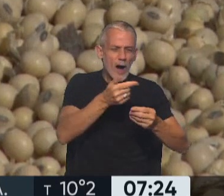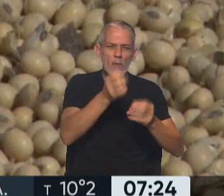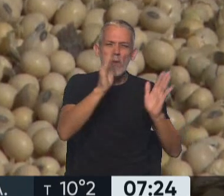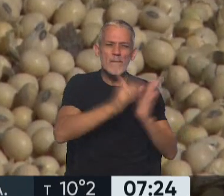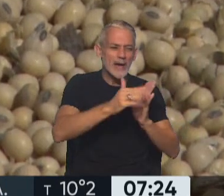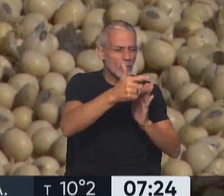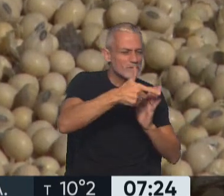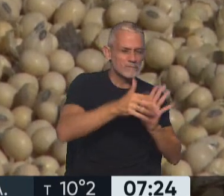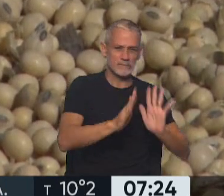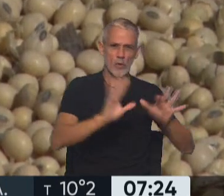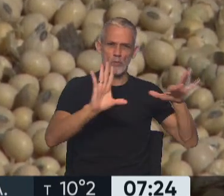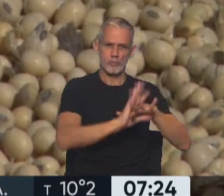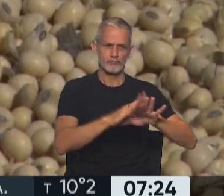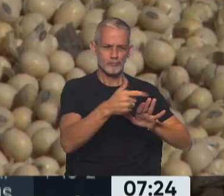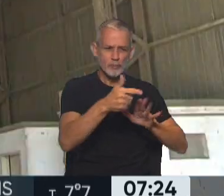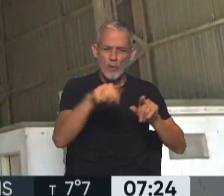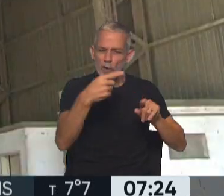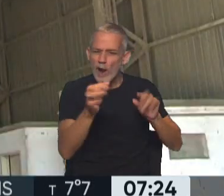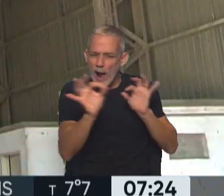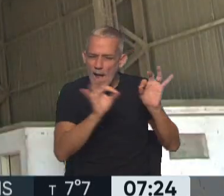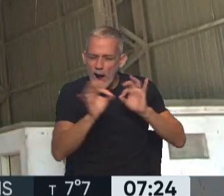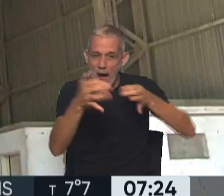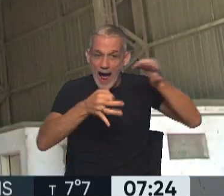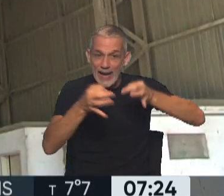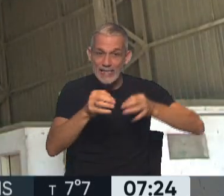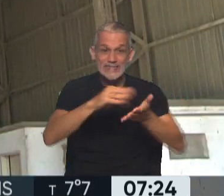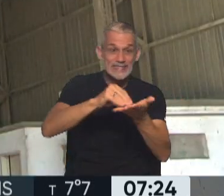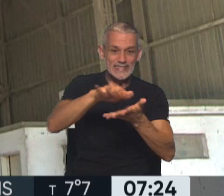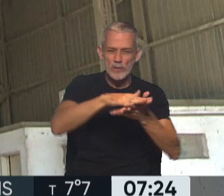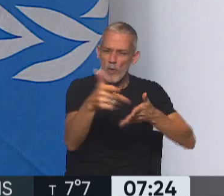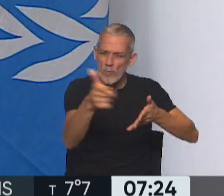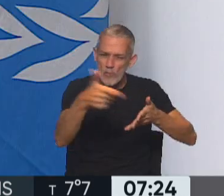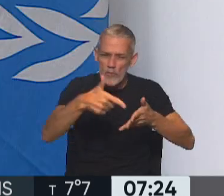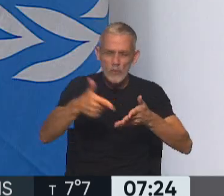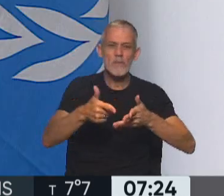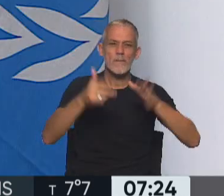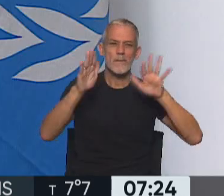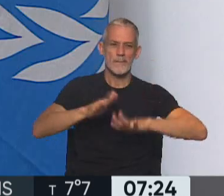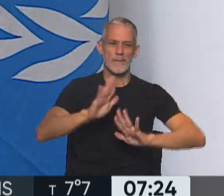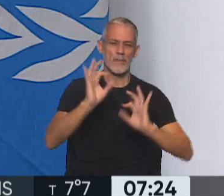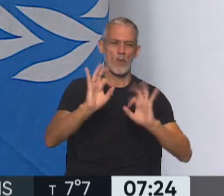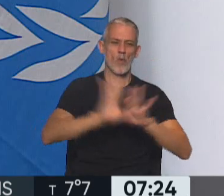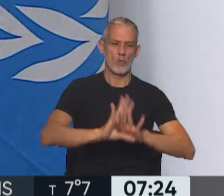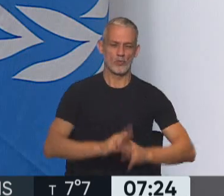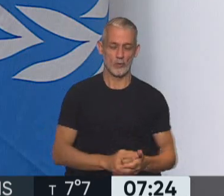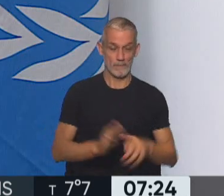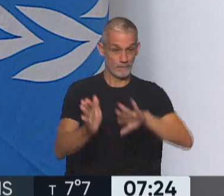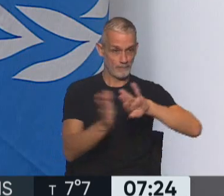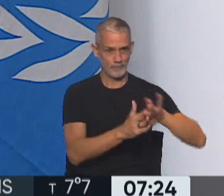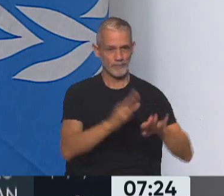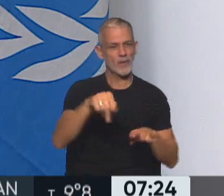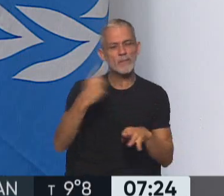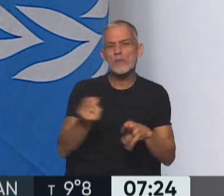de fertilizantes sin tener realmente una precisión que nos permita ser mucho más eficientes. Eso por un lado. Por otro lado, también es